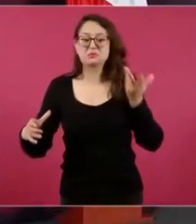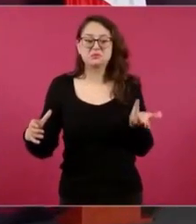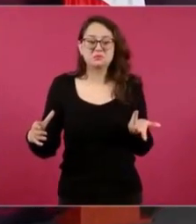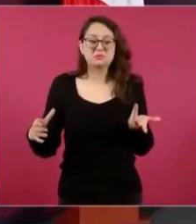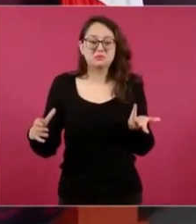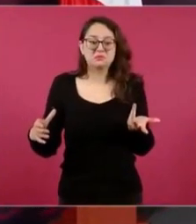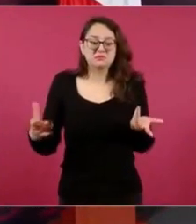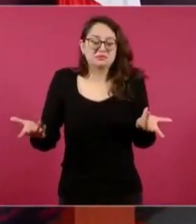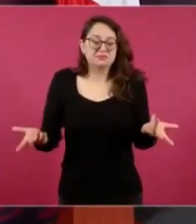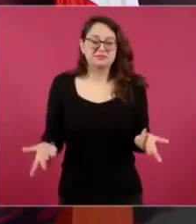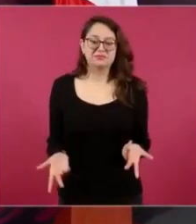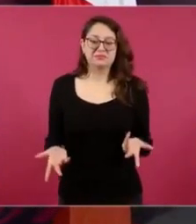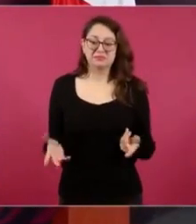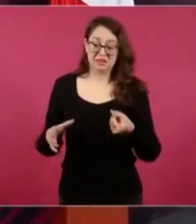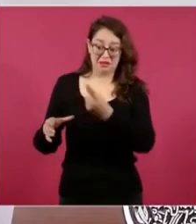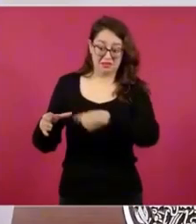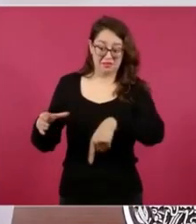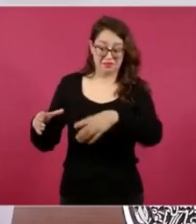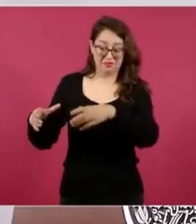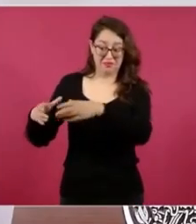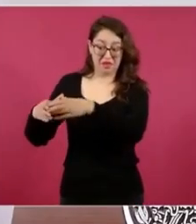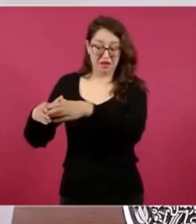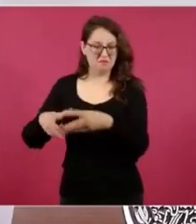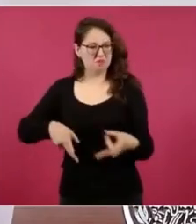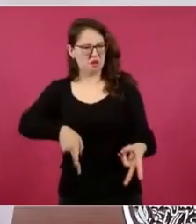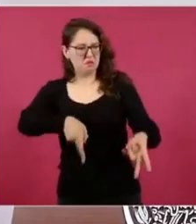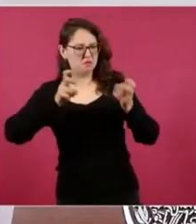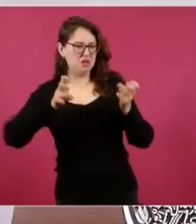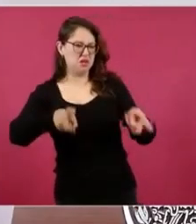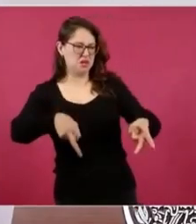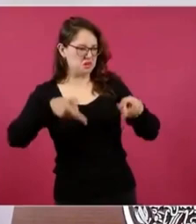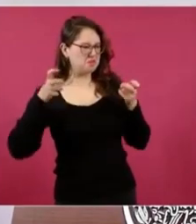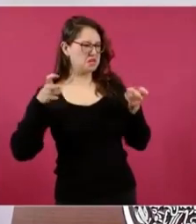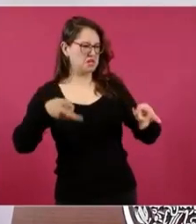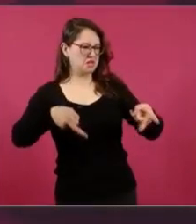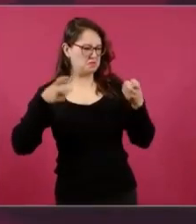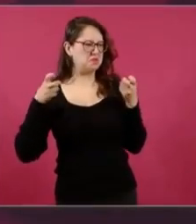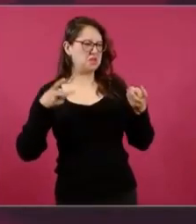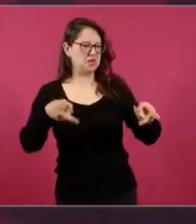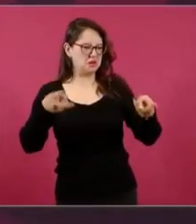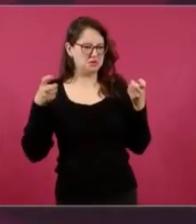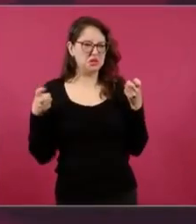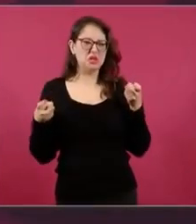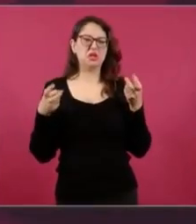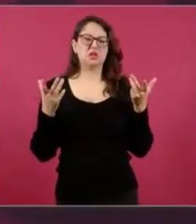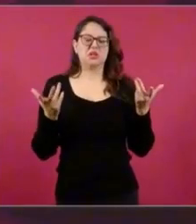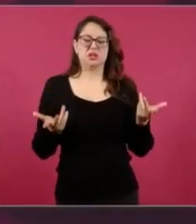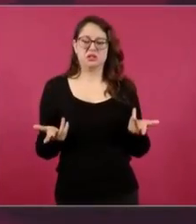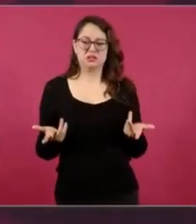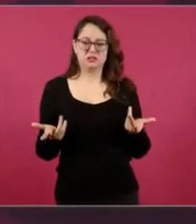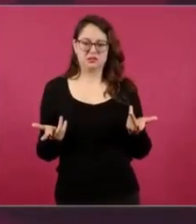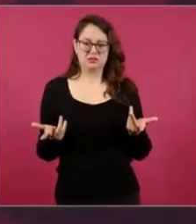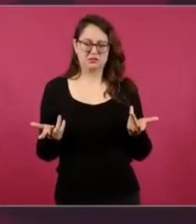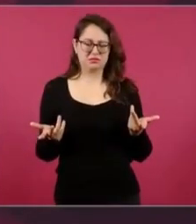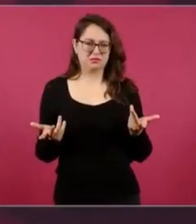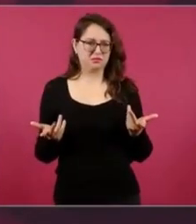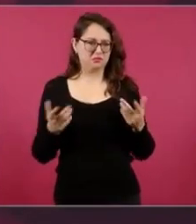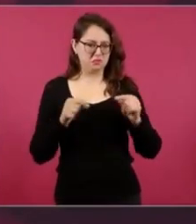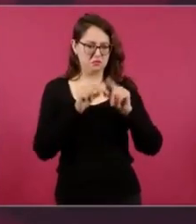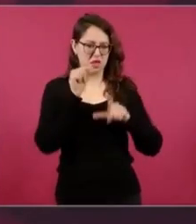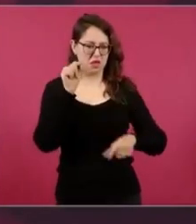son responsables en mucho de la decadencia